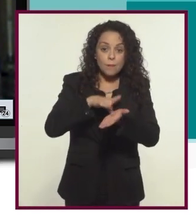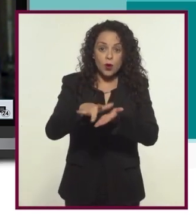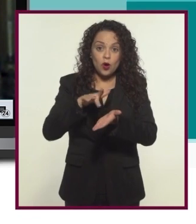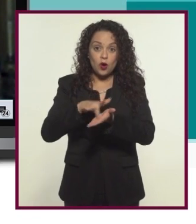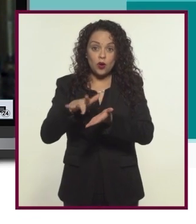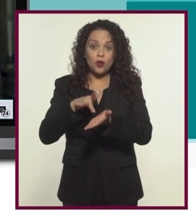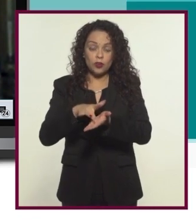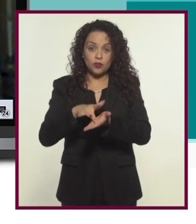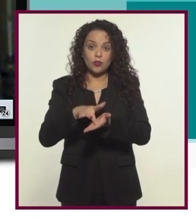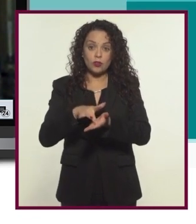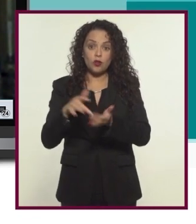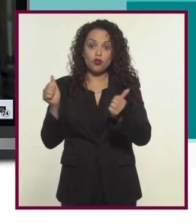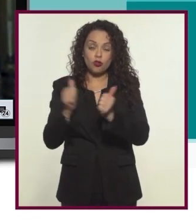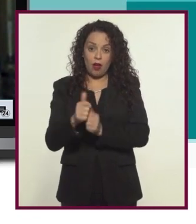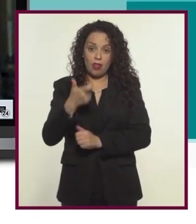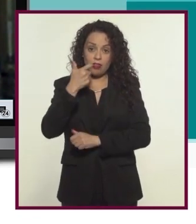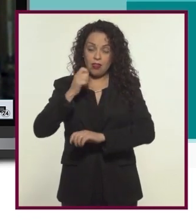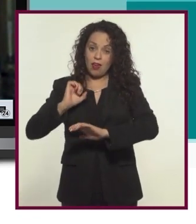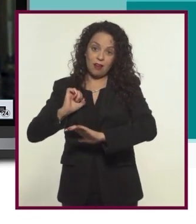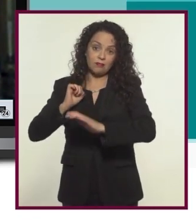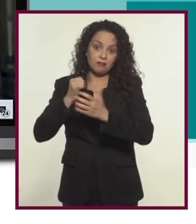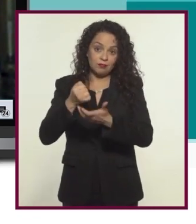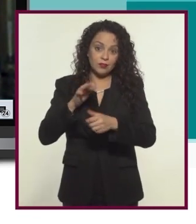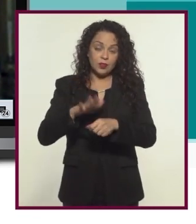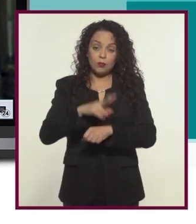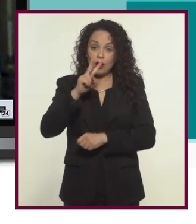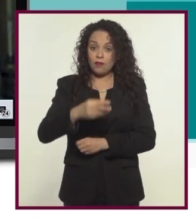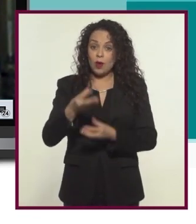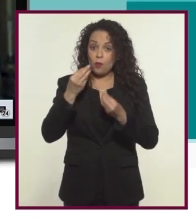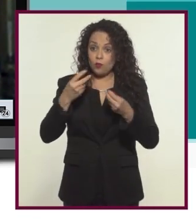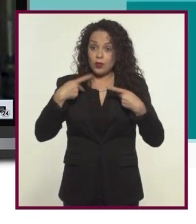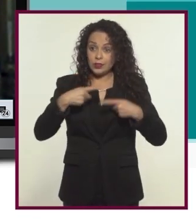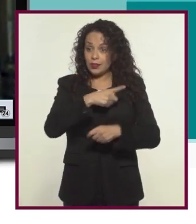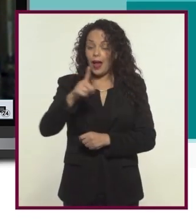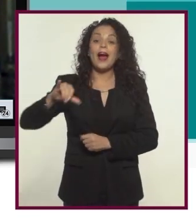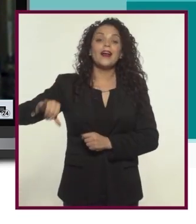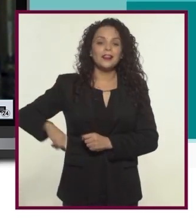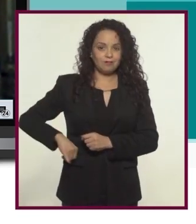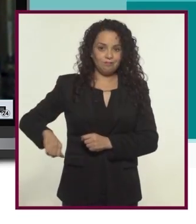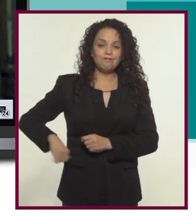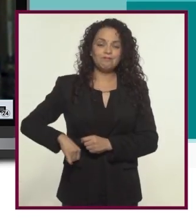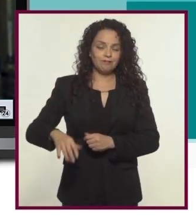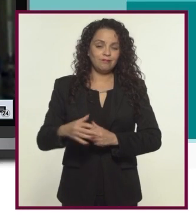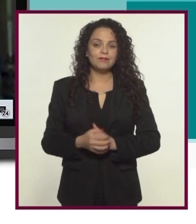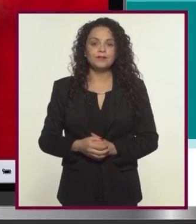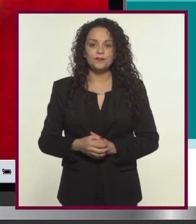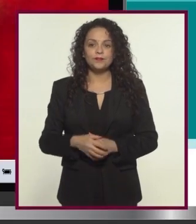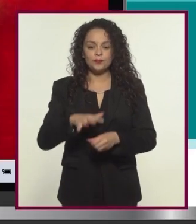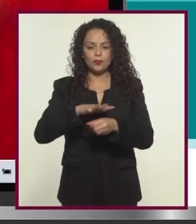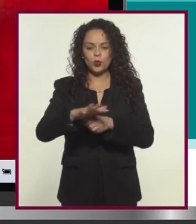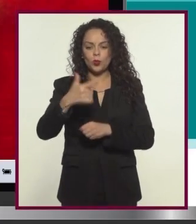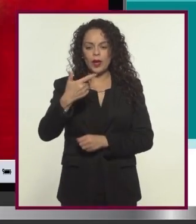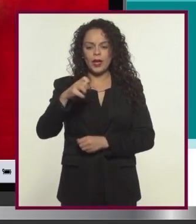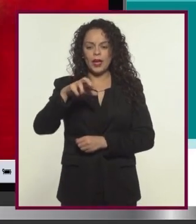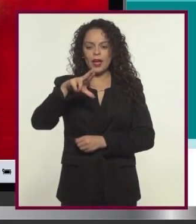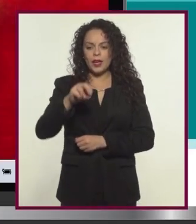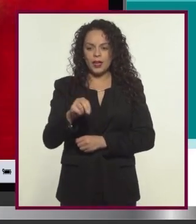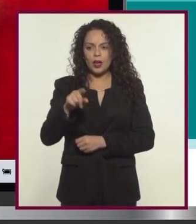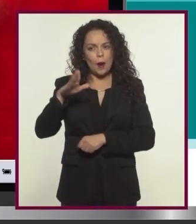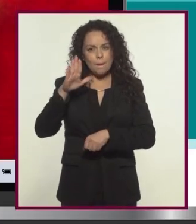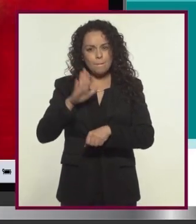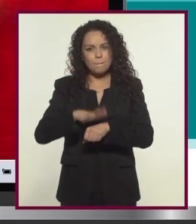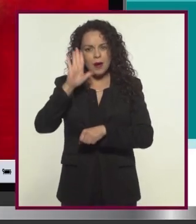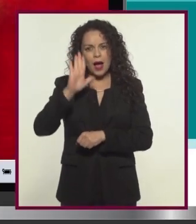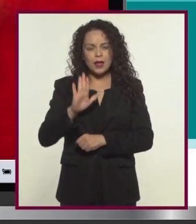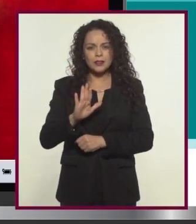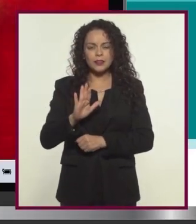apoyando y fondeando los documentales porque hay mucho interés del público. ¿Cuáles son los géneros